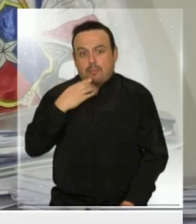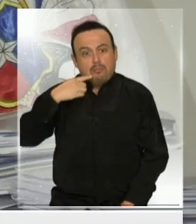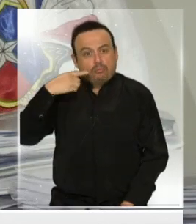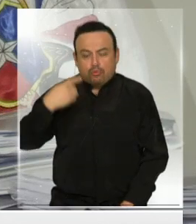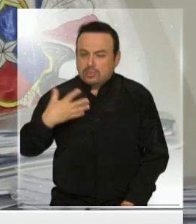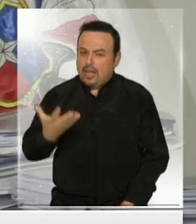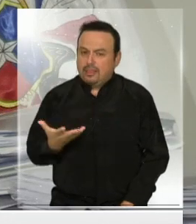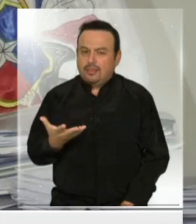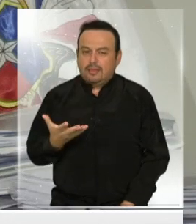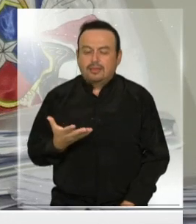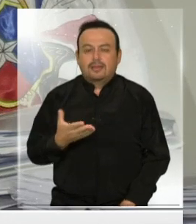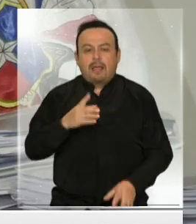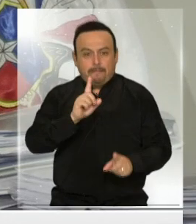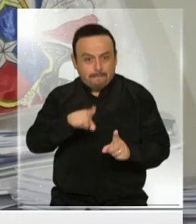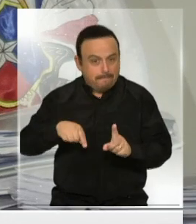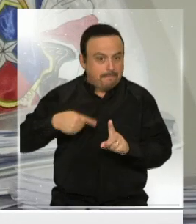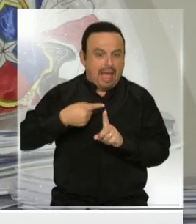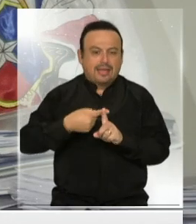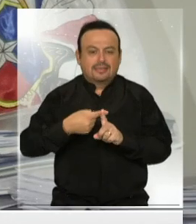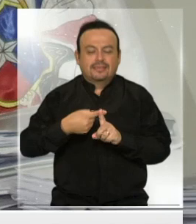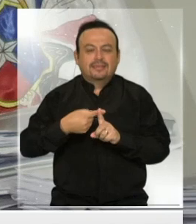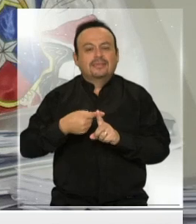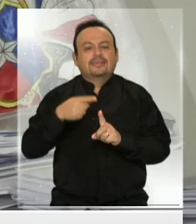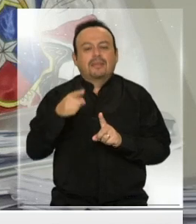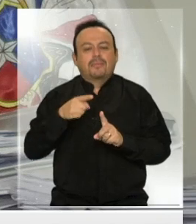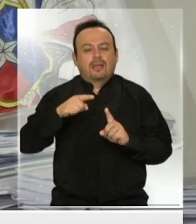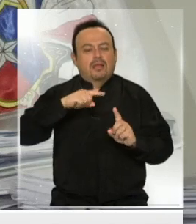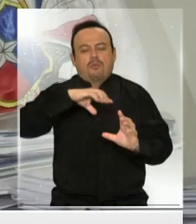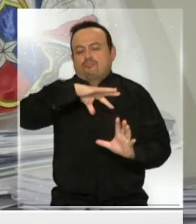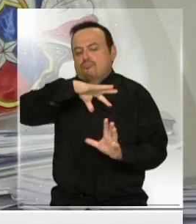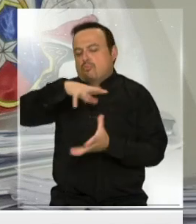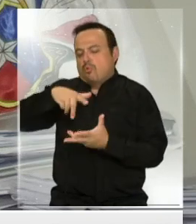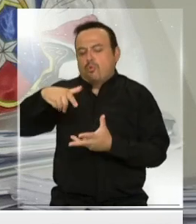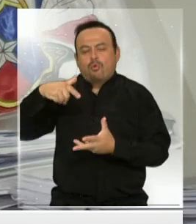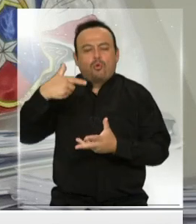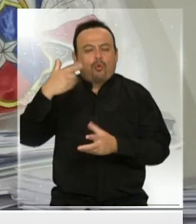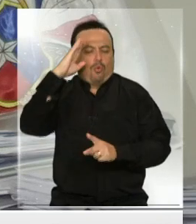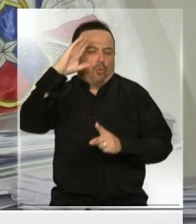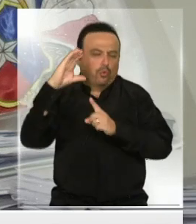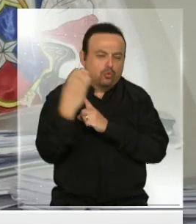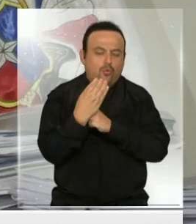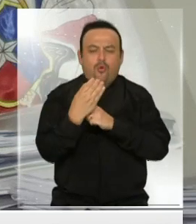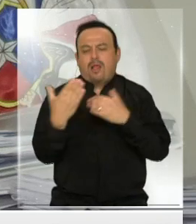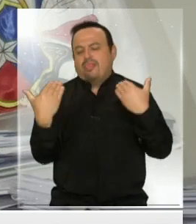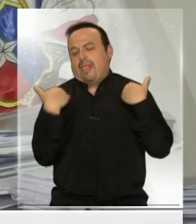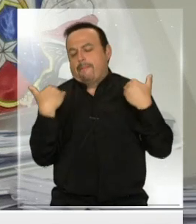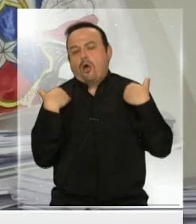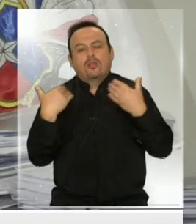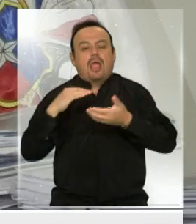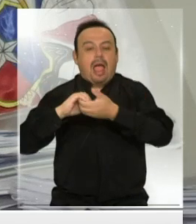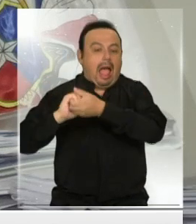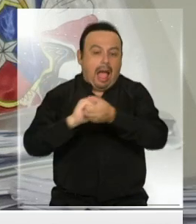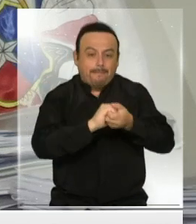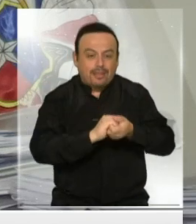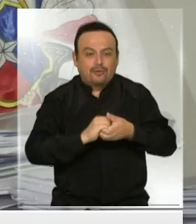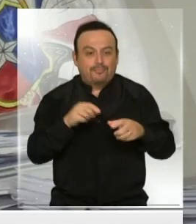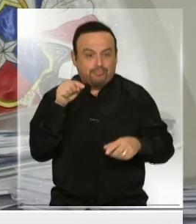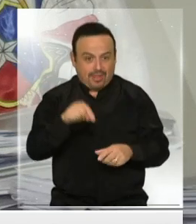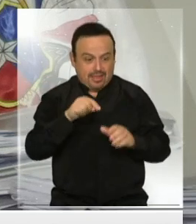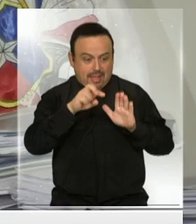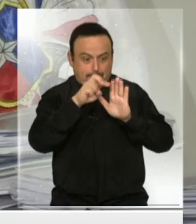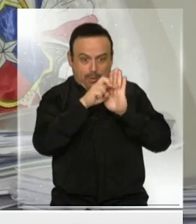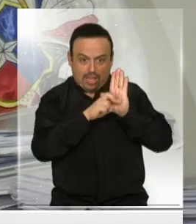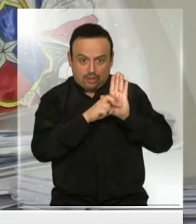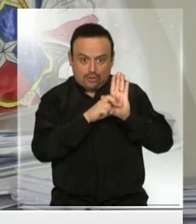importante. Y además, con el mundo de la cultura, la recreación, el deporte, los amigos. Este proyecto